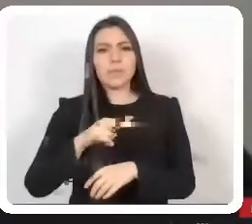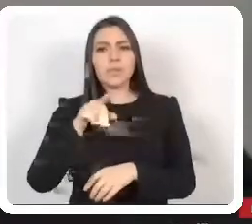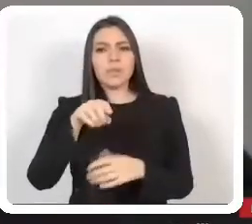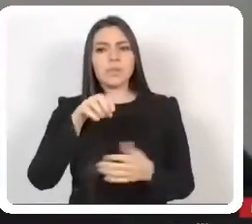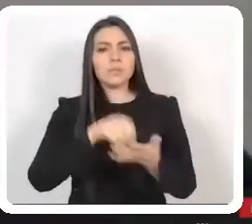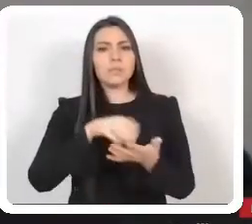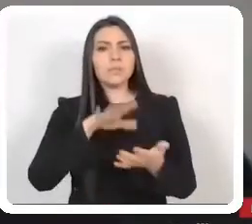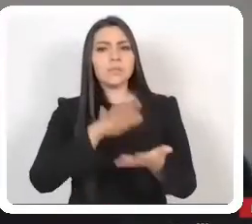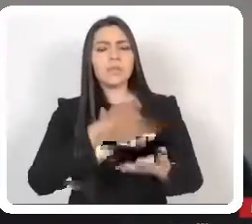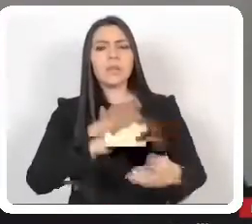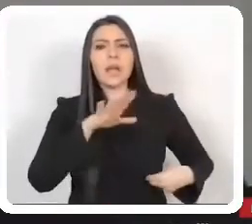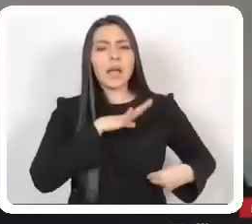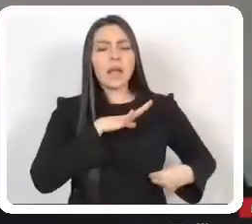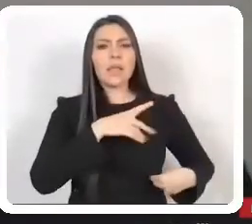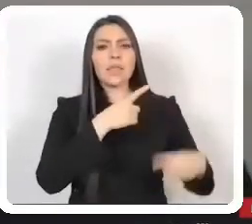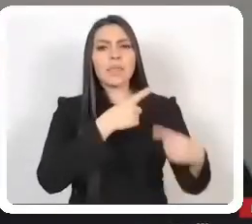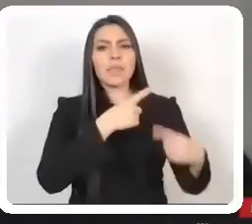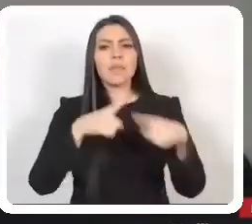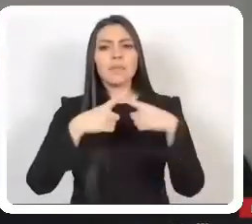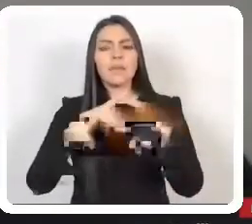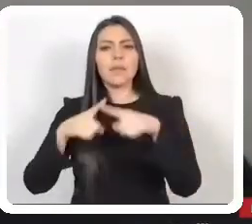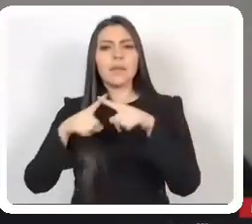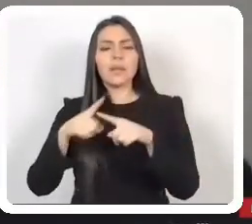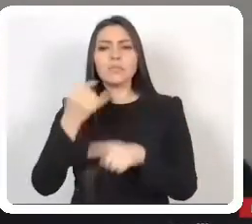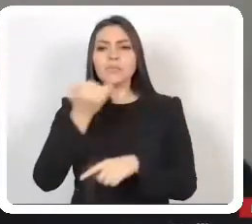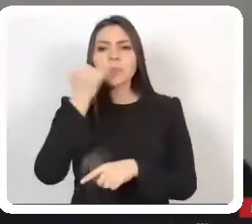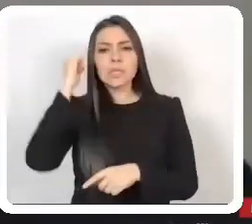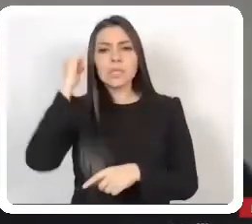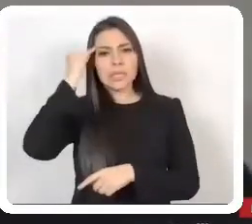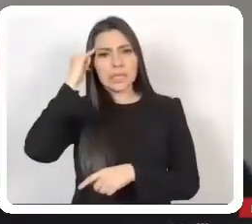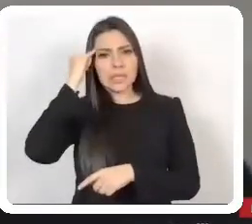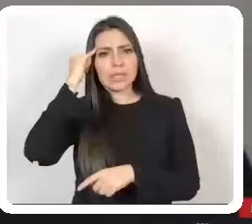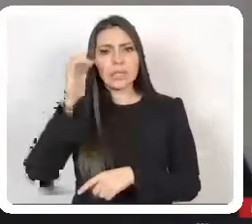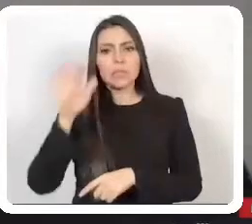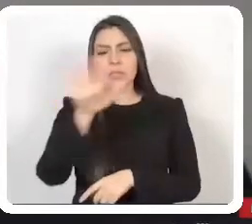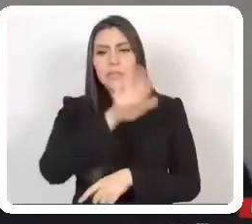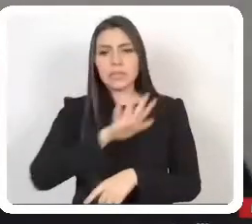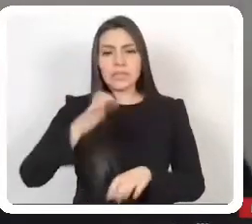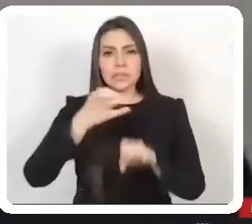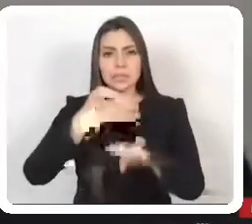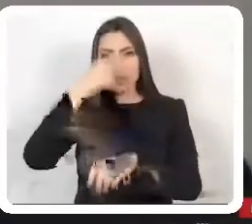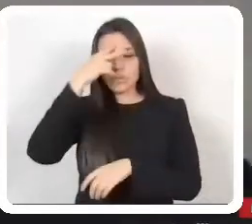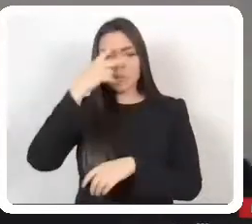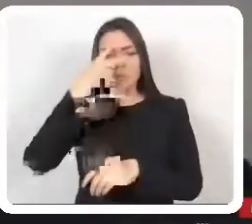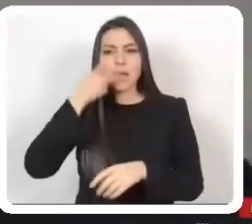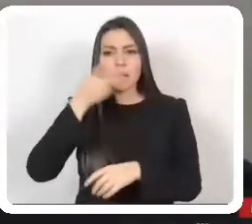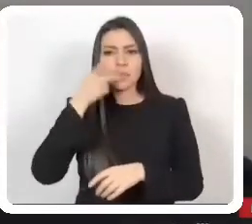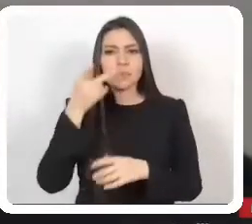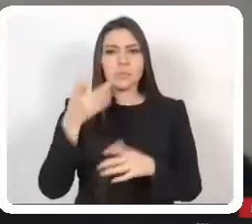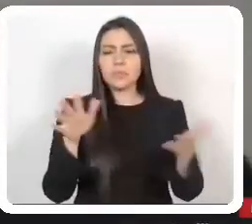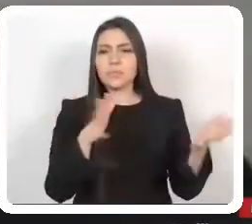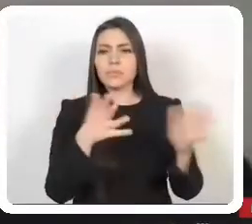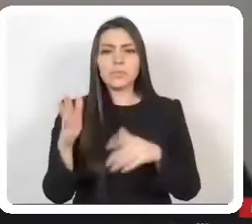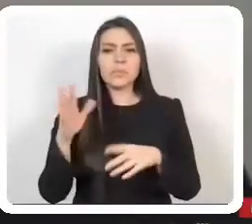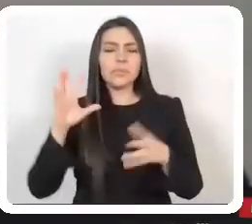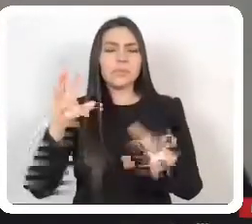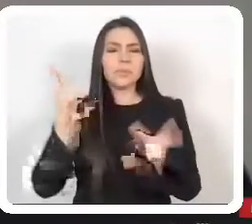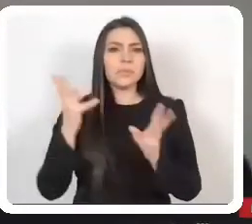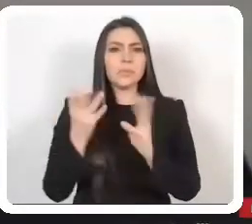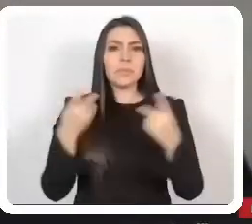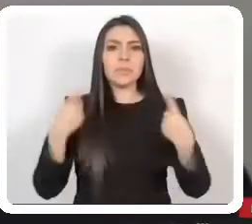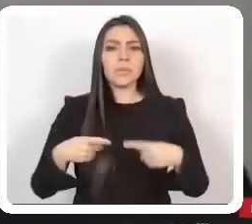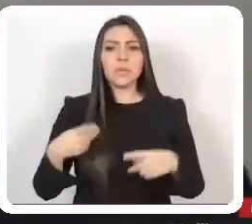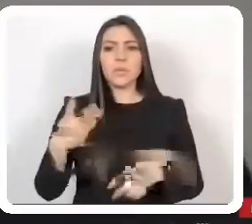diversas lenguas indígenas que son habladas en el territorio mexiquense, así como un total de más de cuatrocientas mil personas